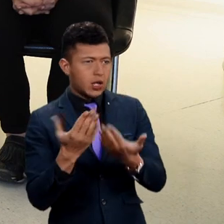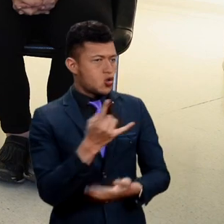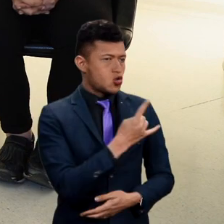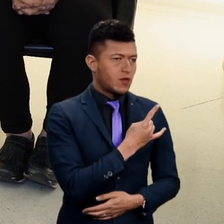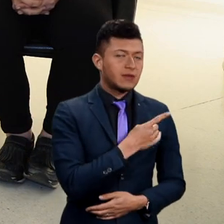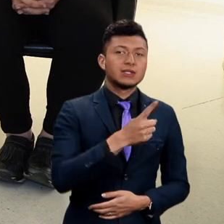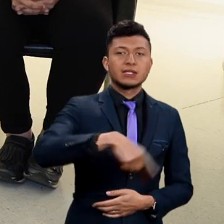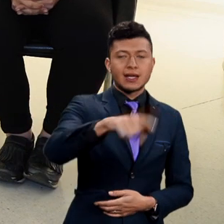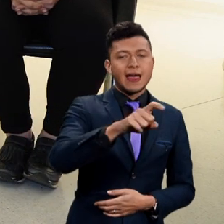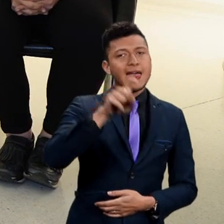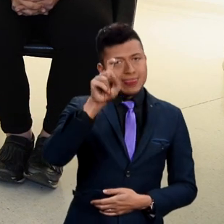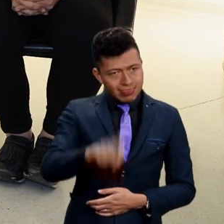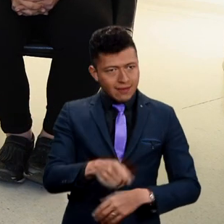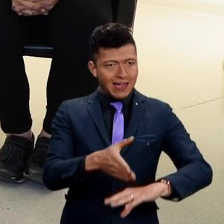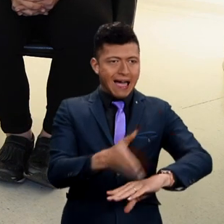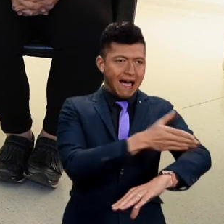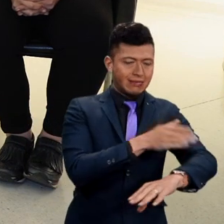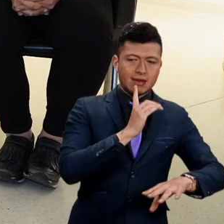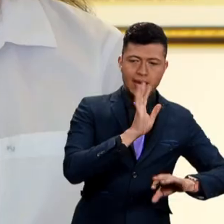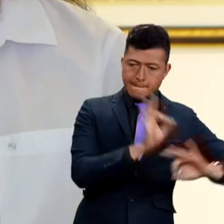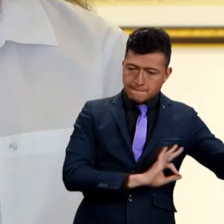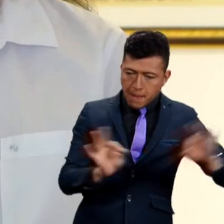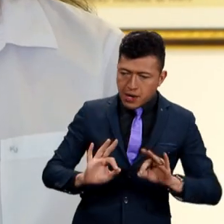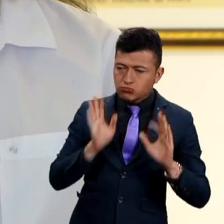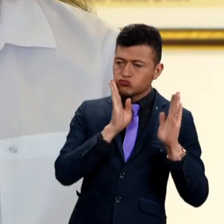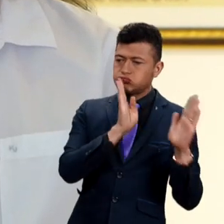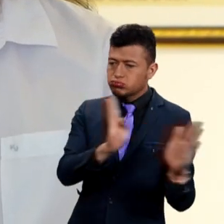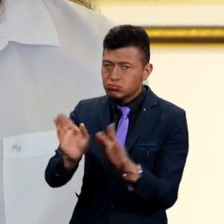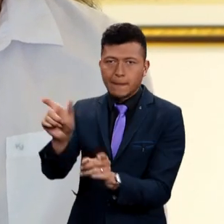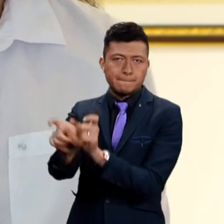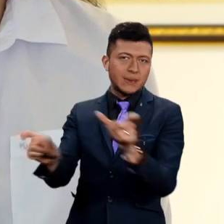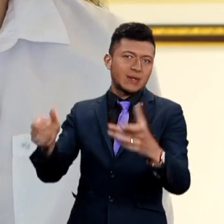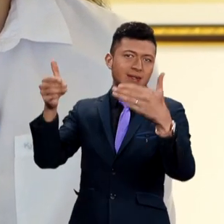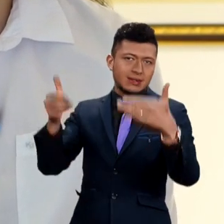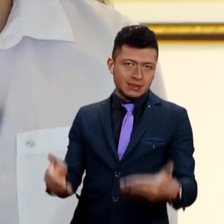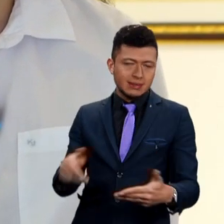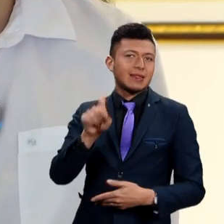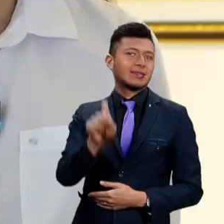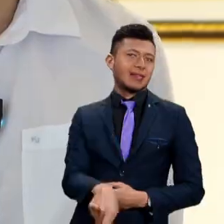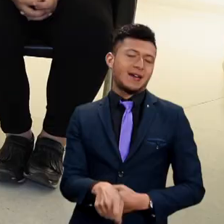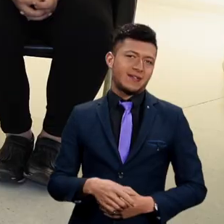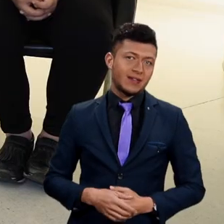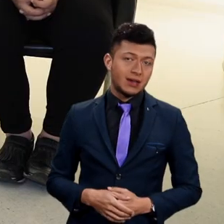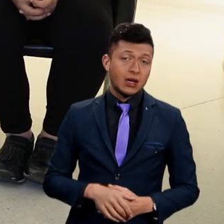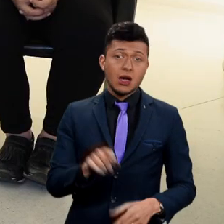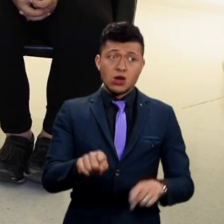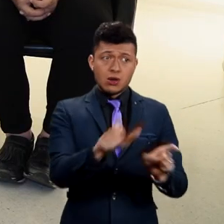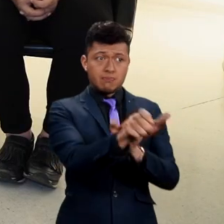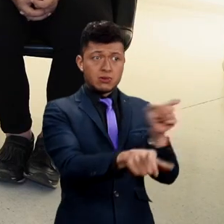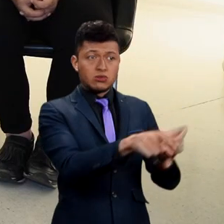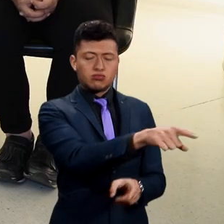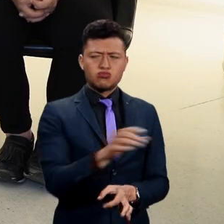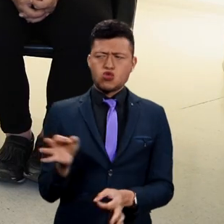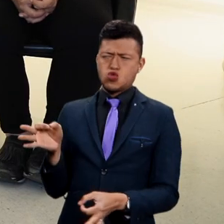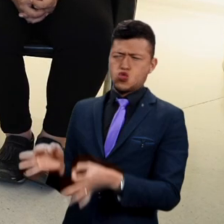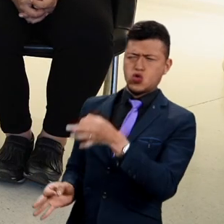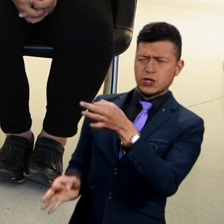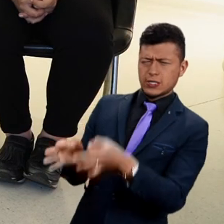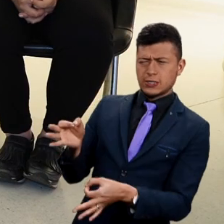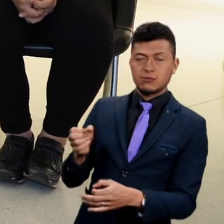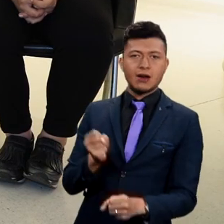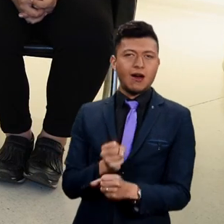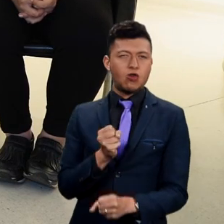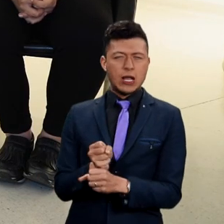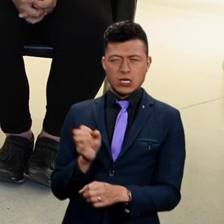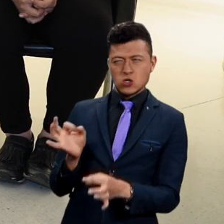tienen que estar preparadas o deberían de estar preparadas para atender a personas en situación de discapacidad. Algunas personas nos juzgan en